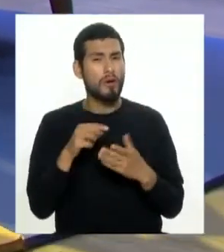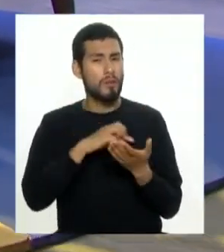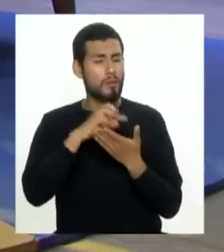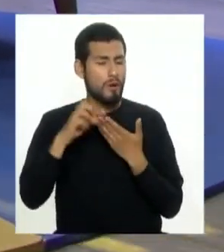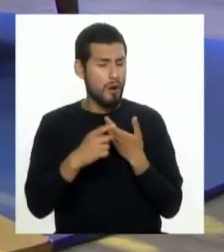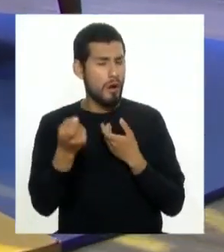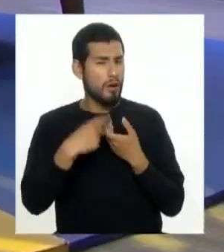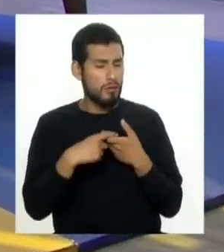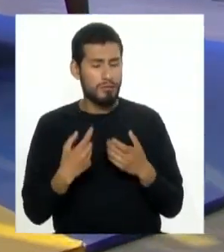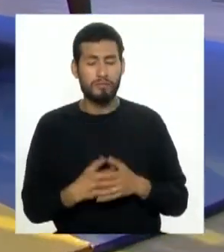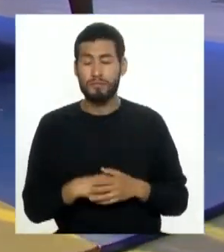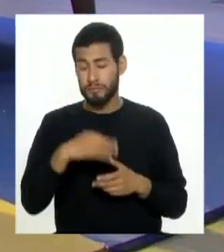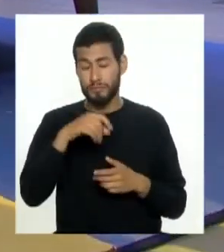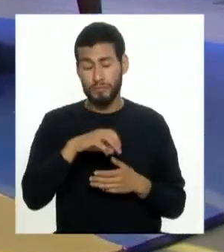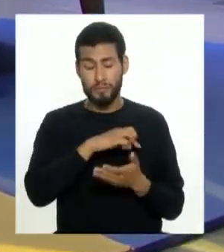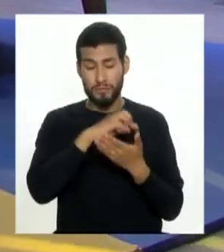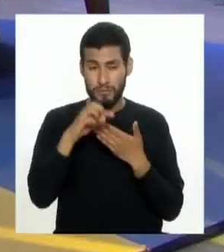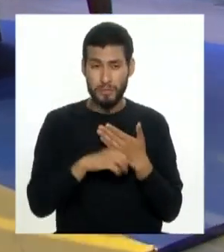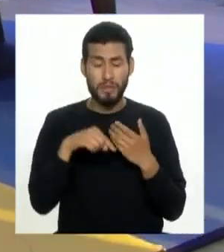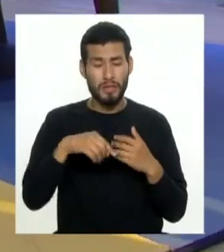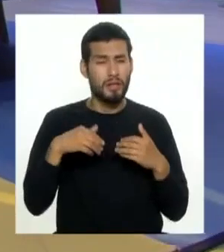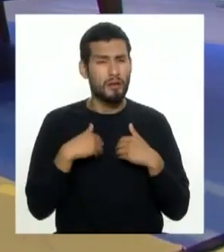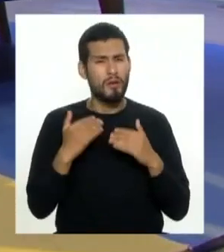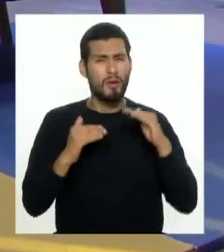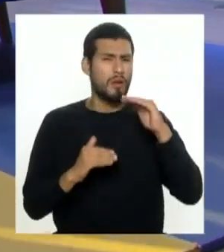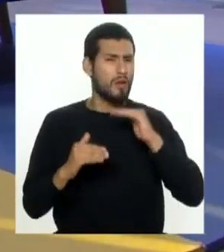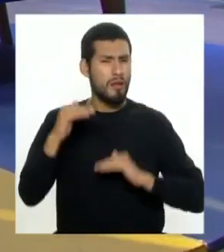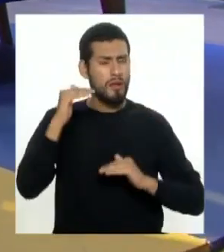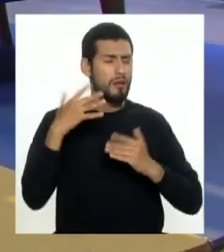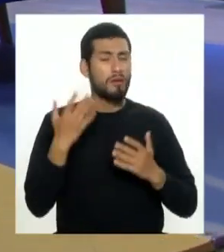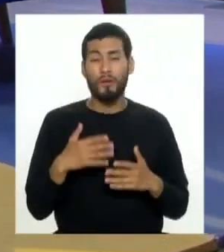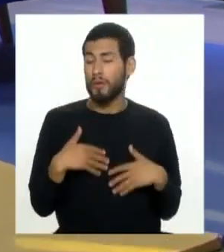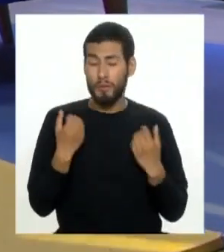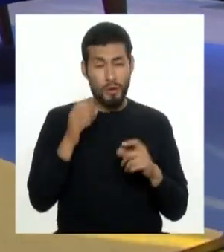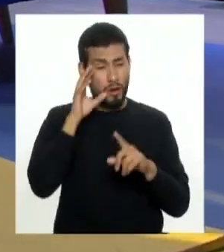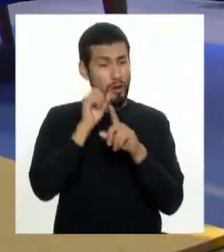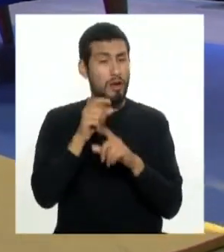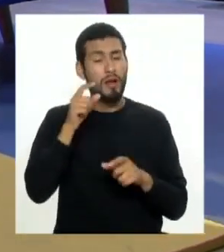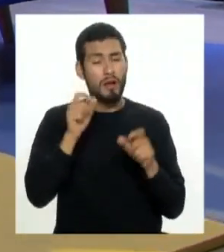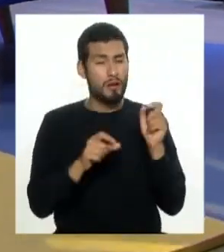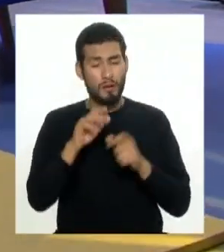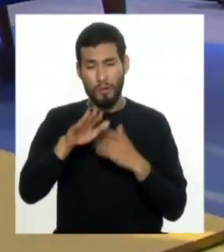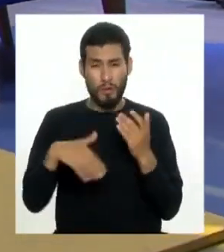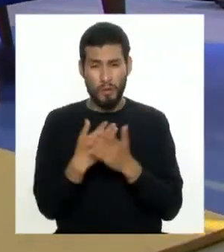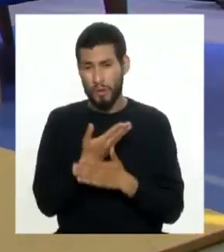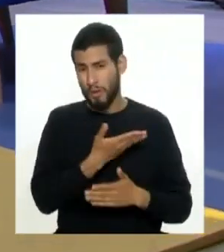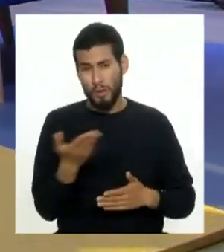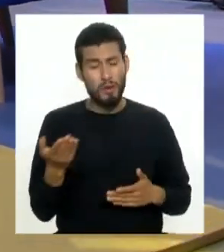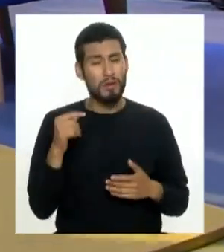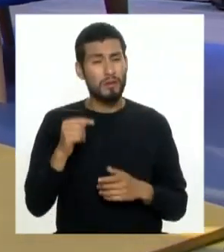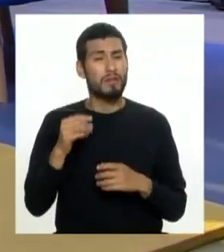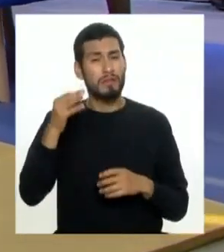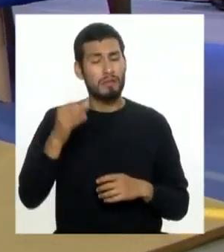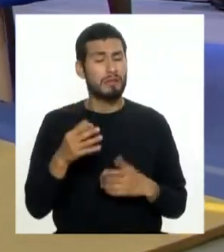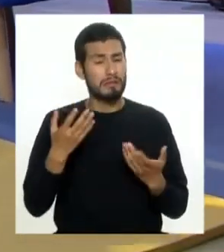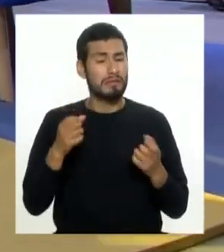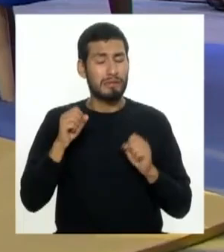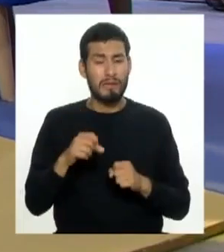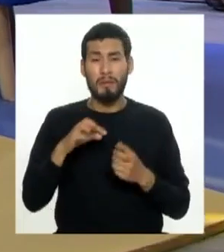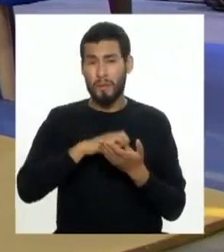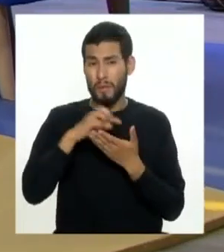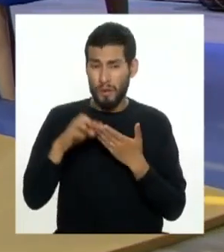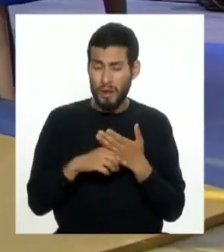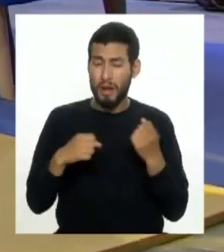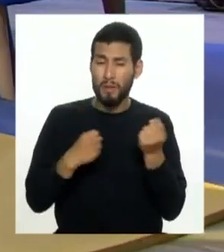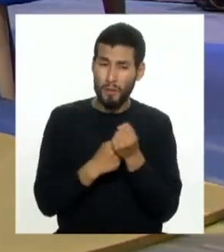programa ¿no? en realidad como programa tenemos una brecha muy grande no logramos atender a toda la población que realmente necesitaría estar en un